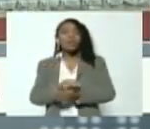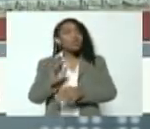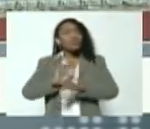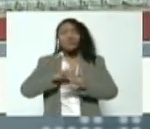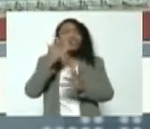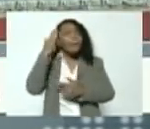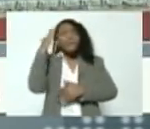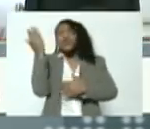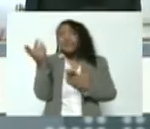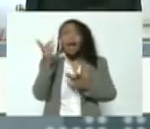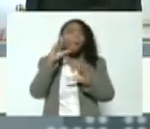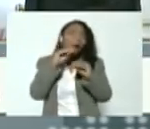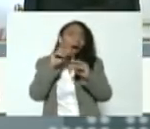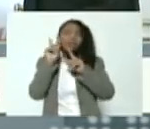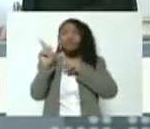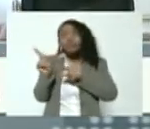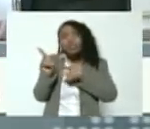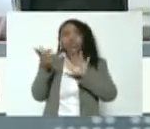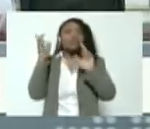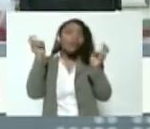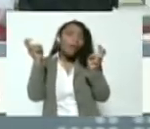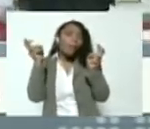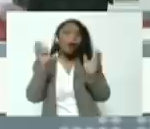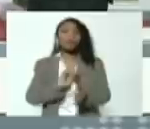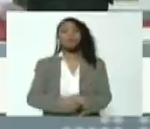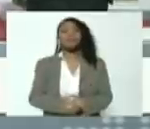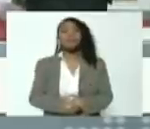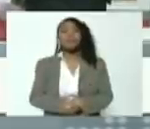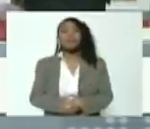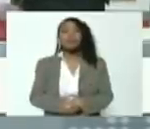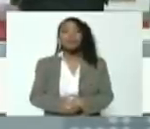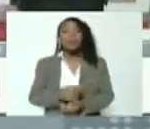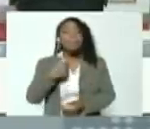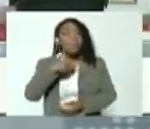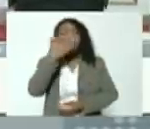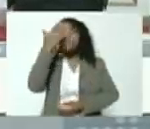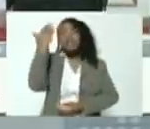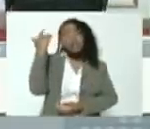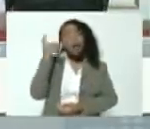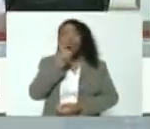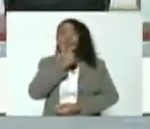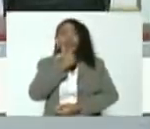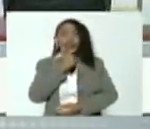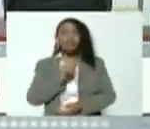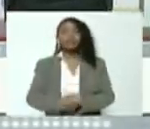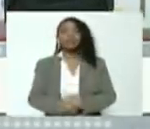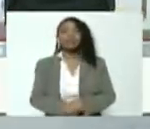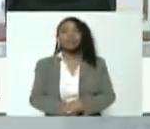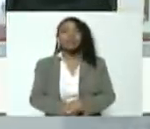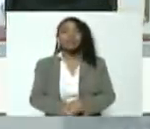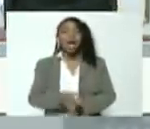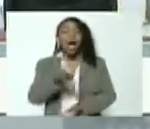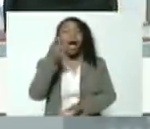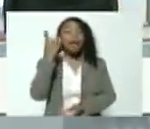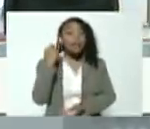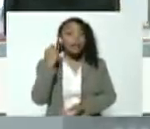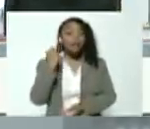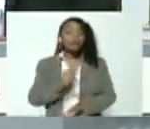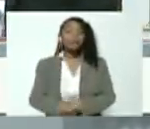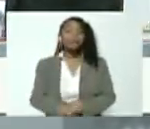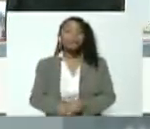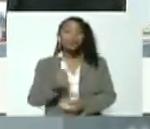qué me pongo a hablar así. Debe ser mi pasado inglés. Ayer tuve